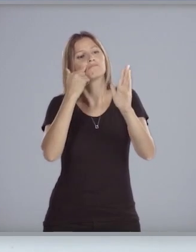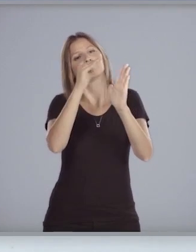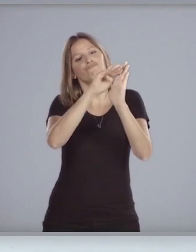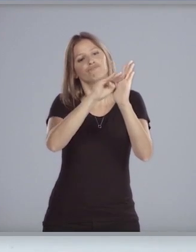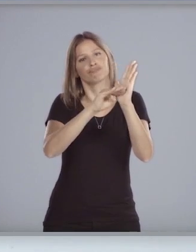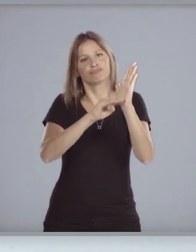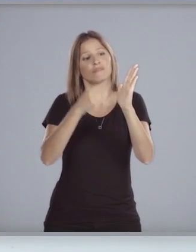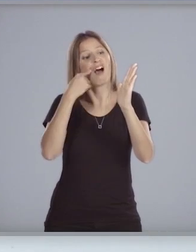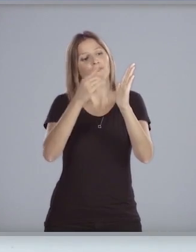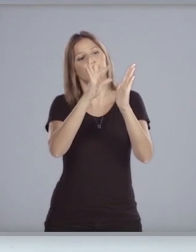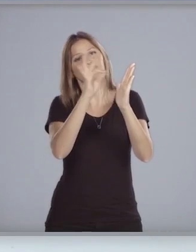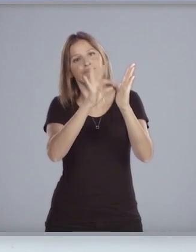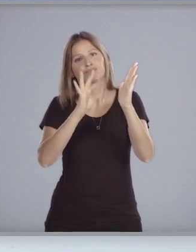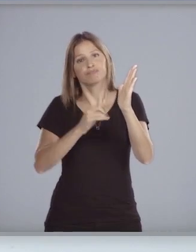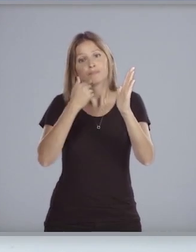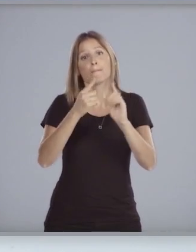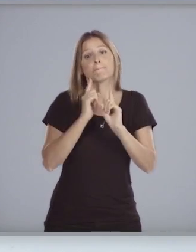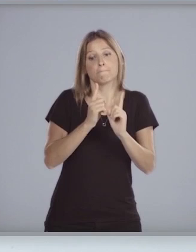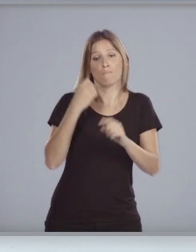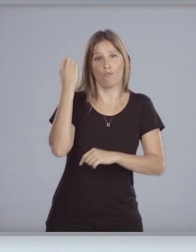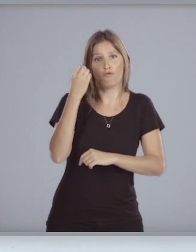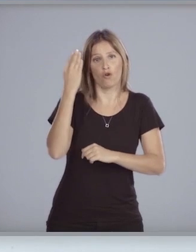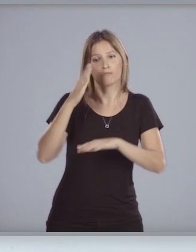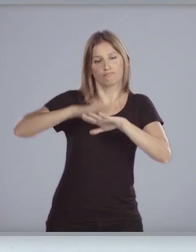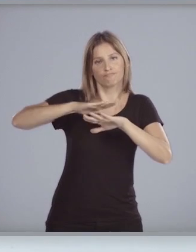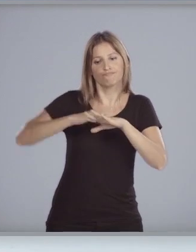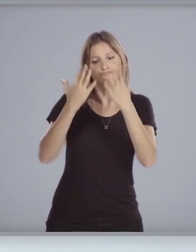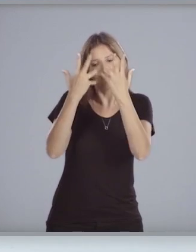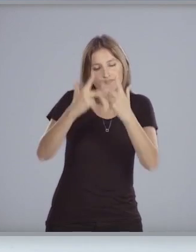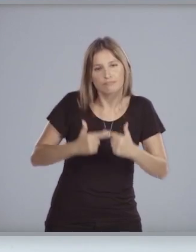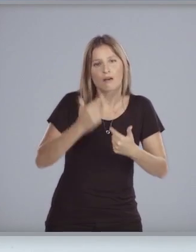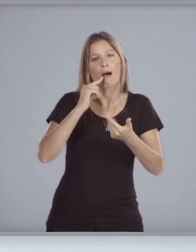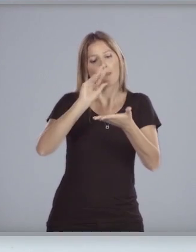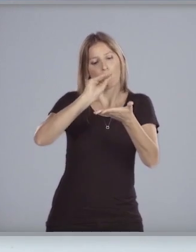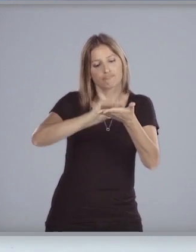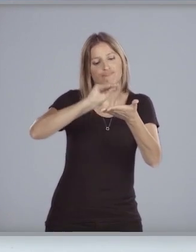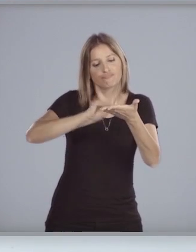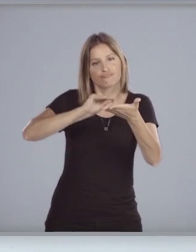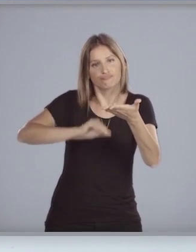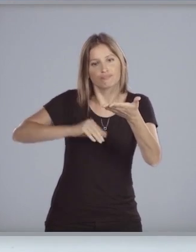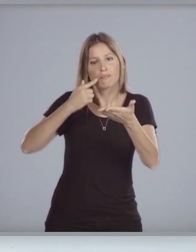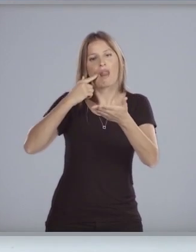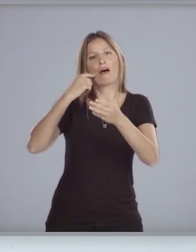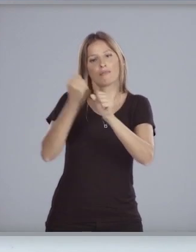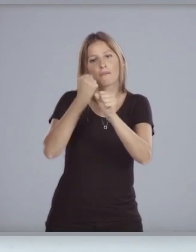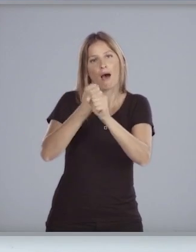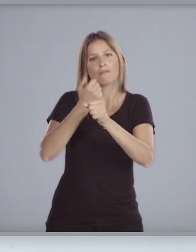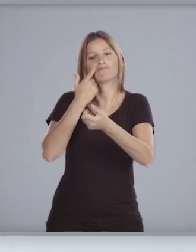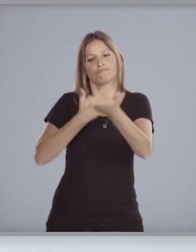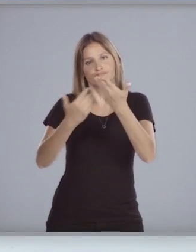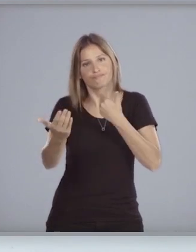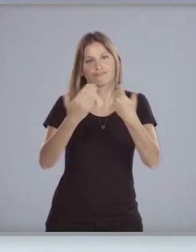partir de la cual dicho foro elaborará una agenda para abordarlos en forma integral